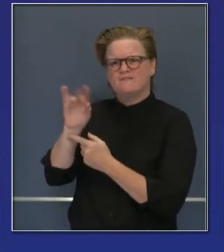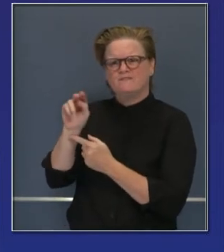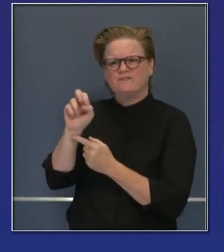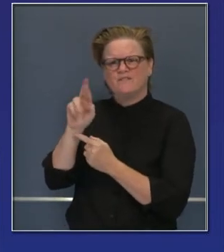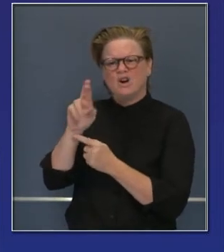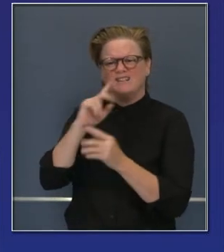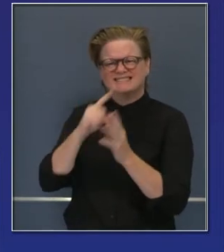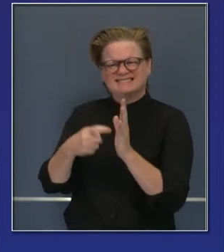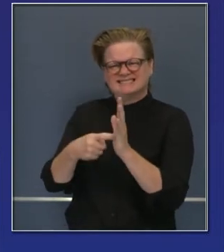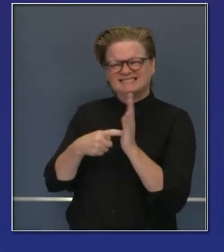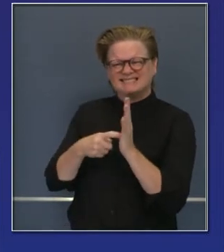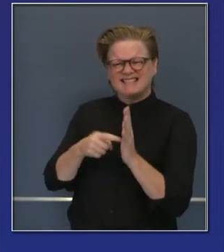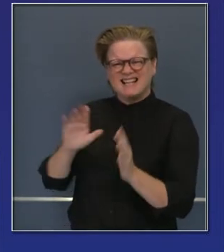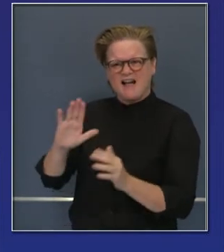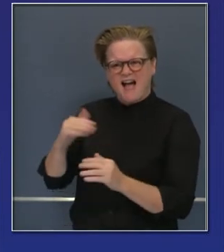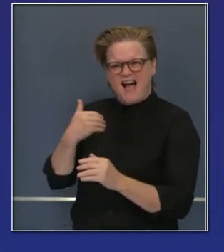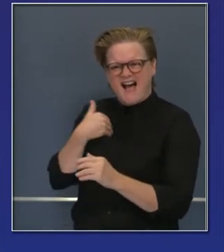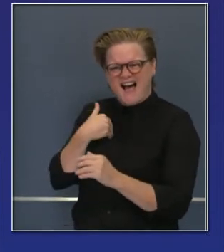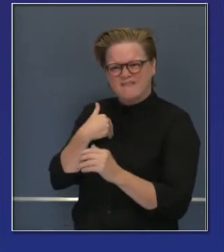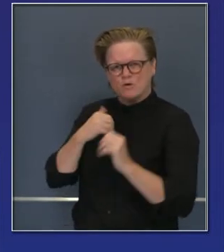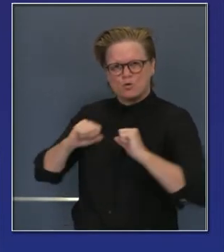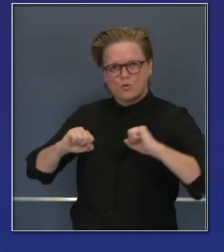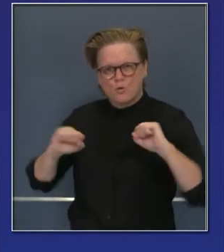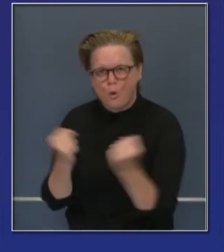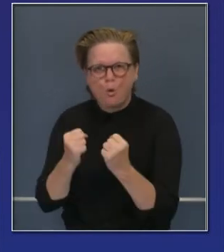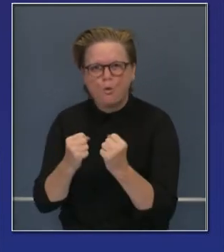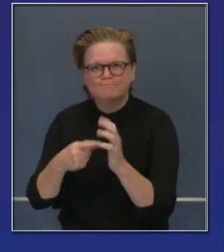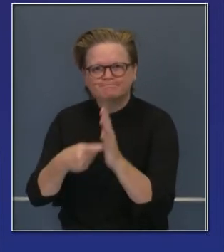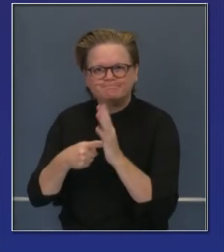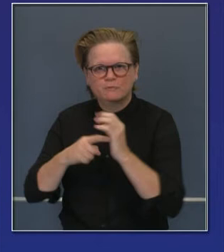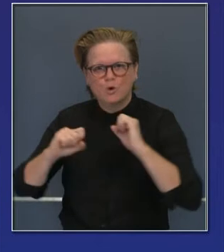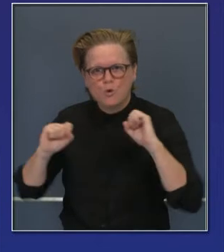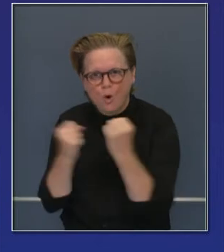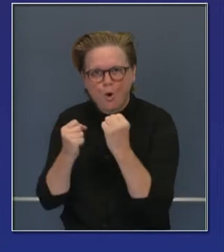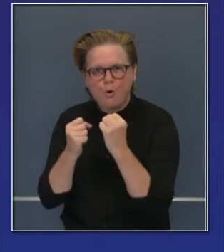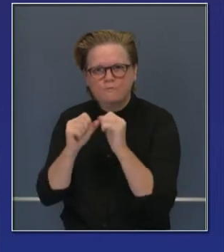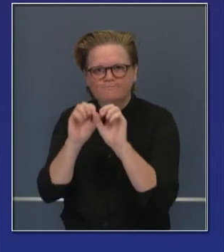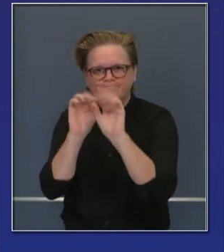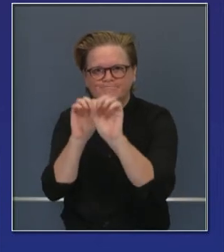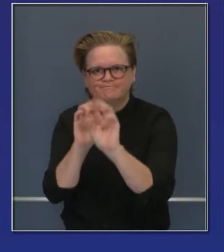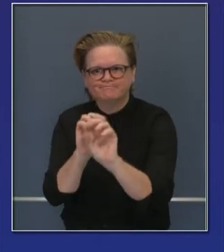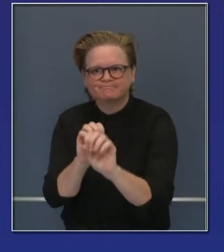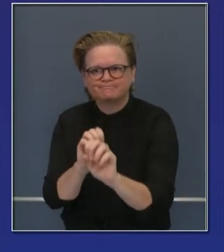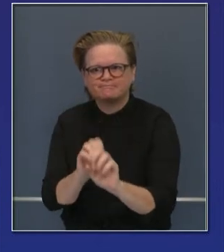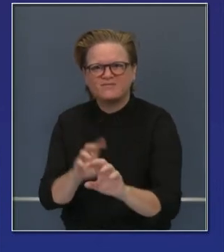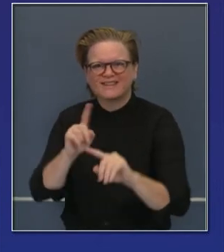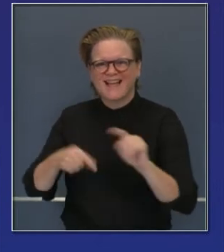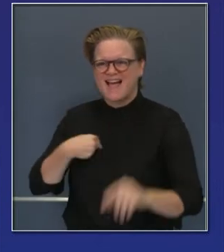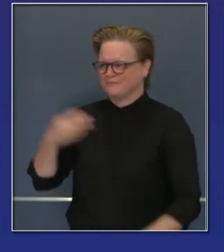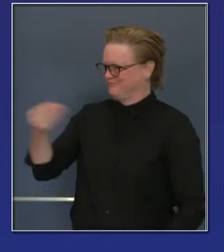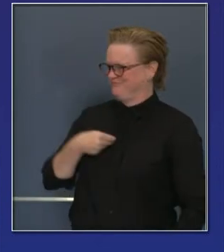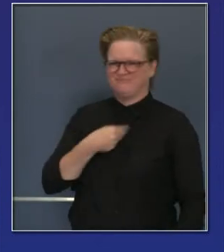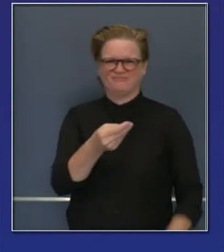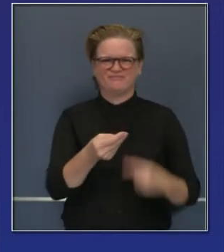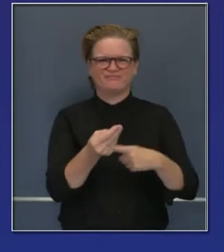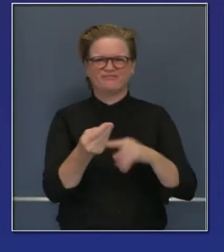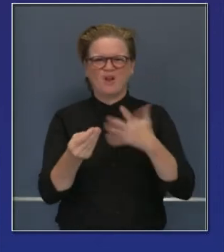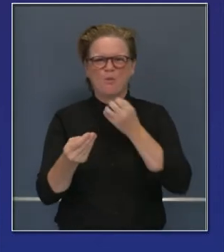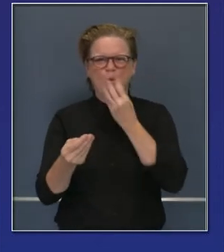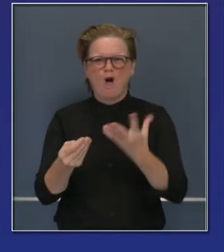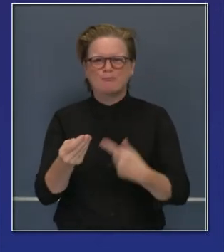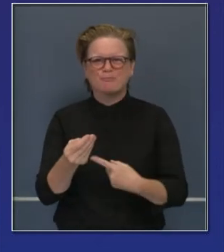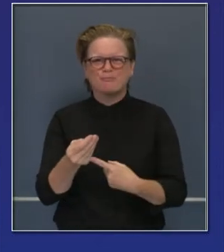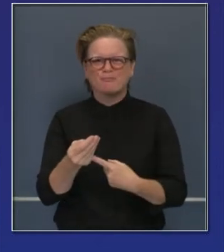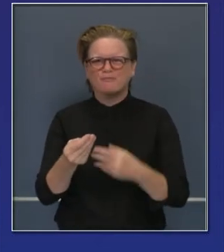requieren hielo seco. Acceso a hielo seco puede ser un reto a veces en partes del Estado, las partes más